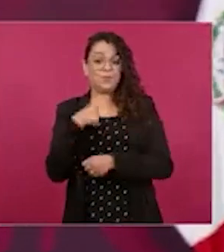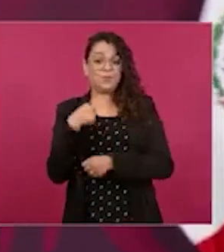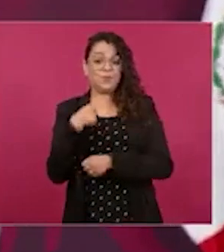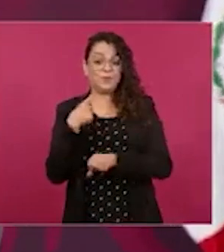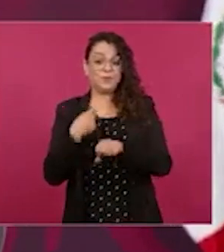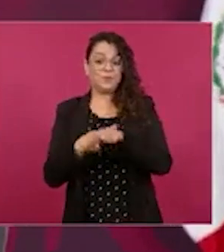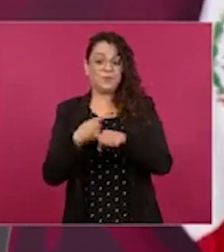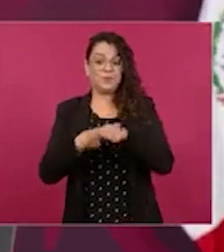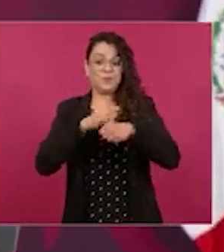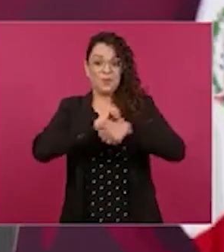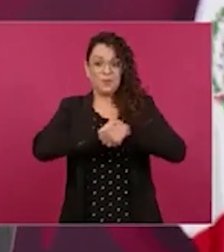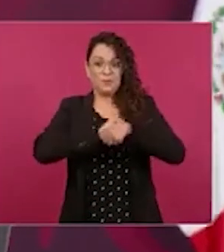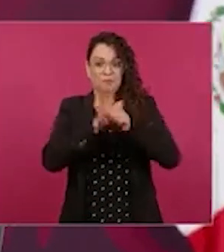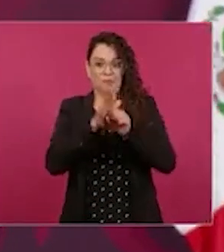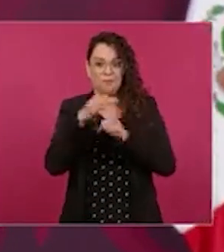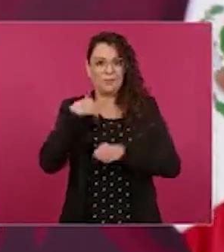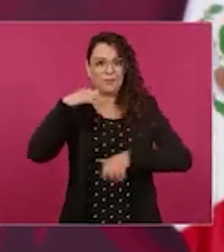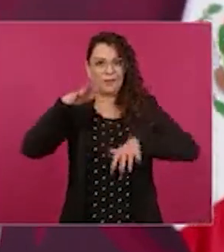pero ustedes me ayudan